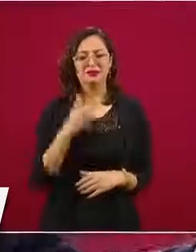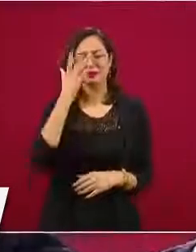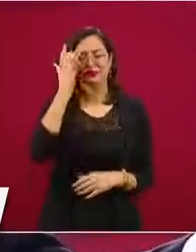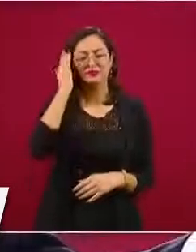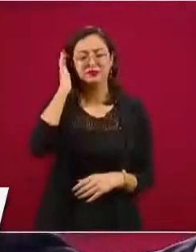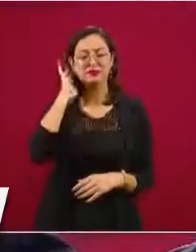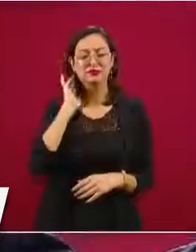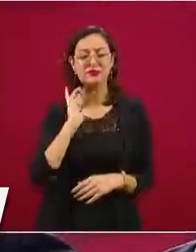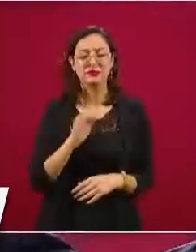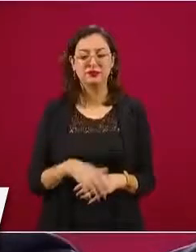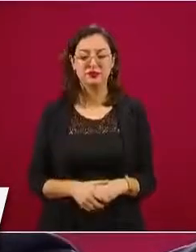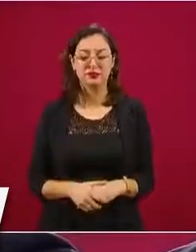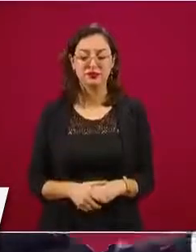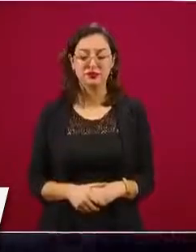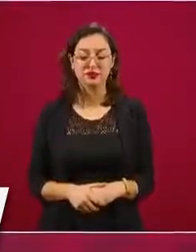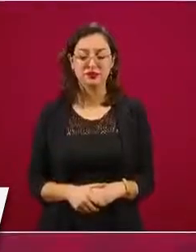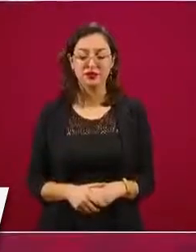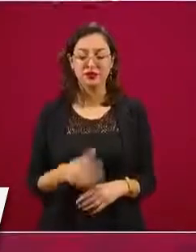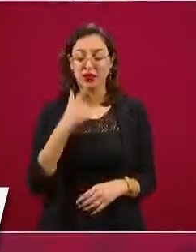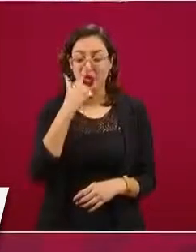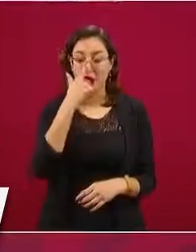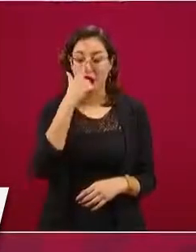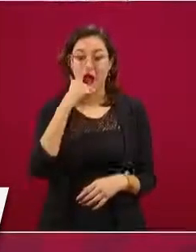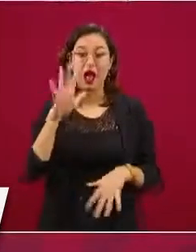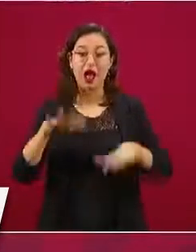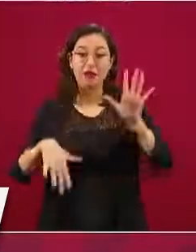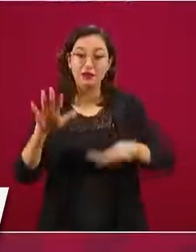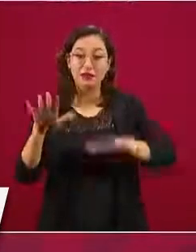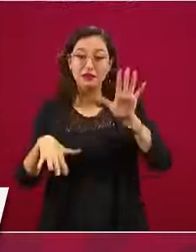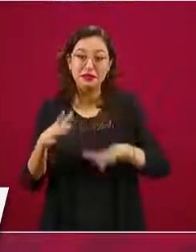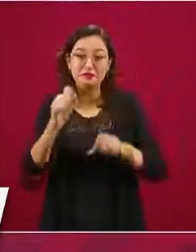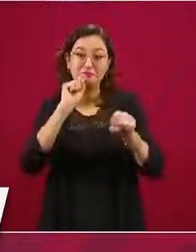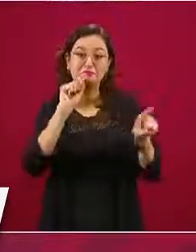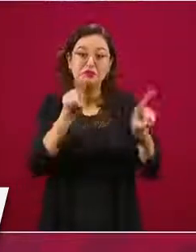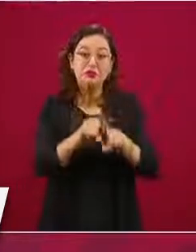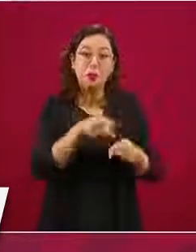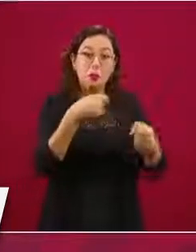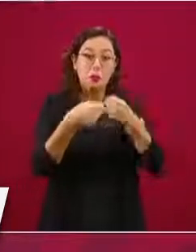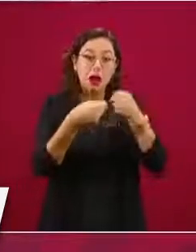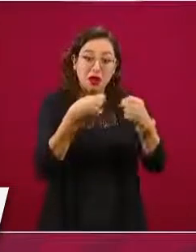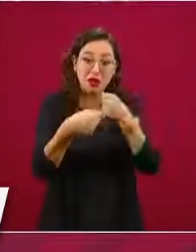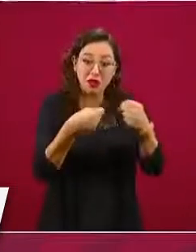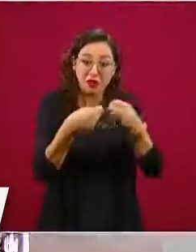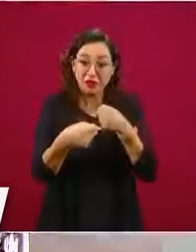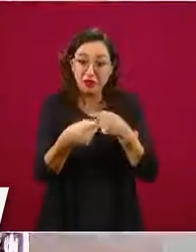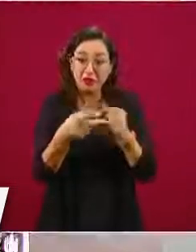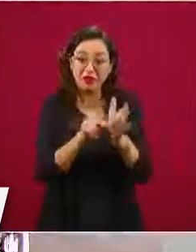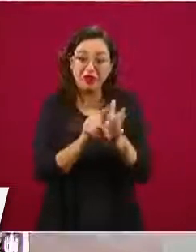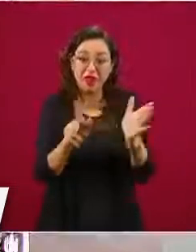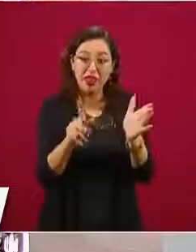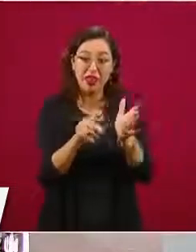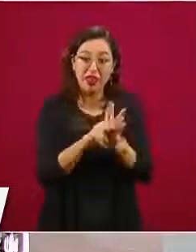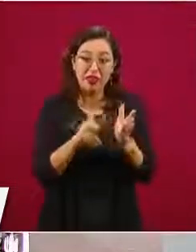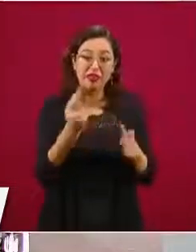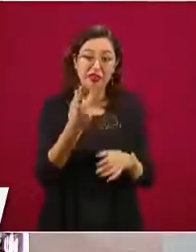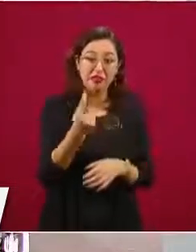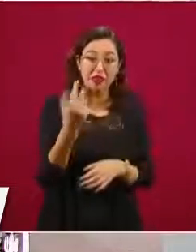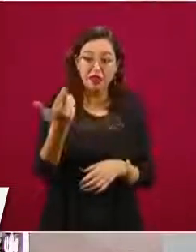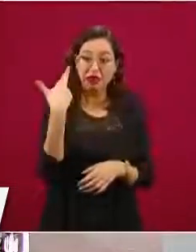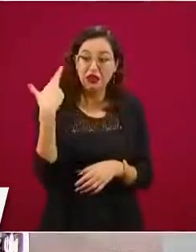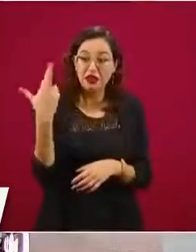medios de comunicación que daban servicio de computación